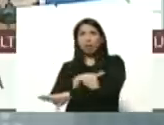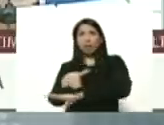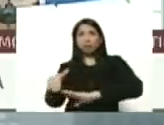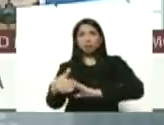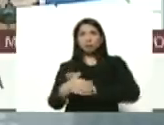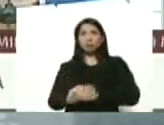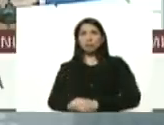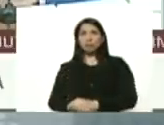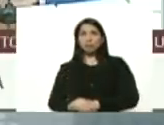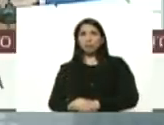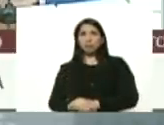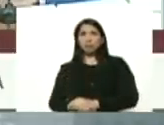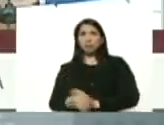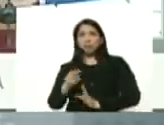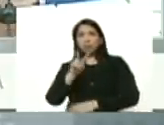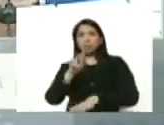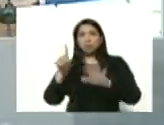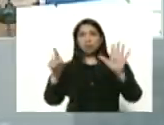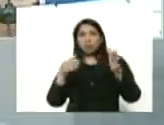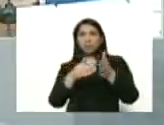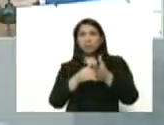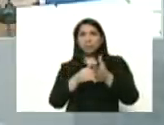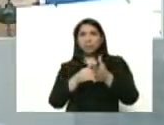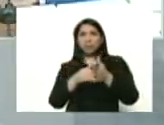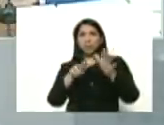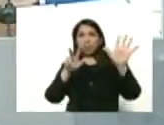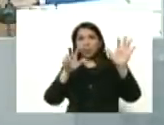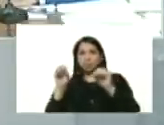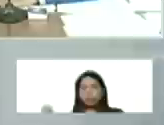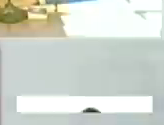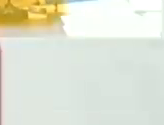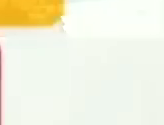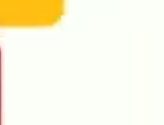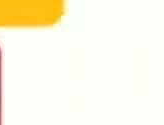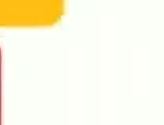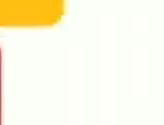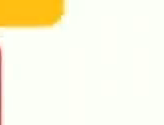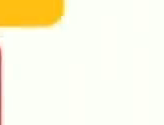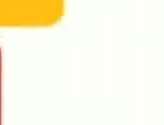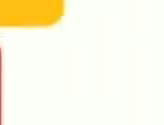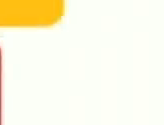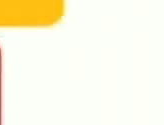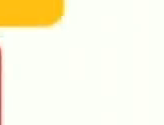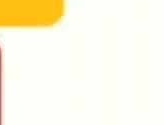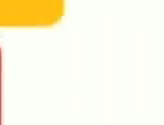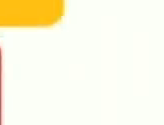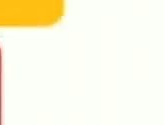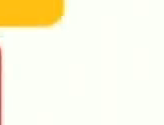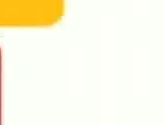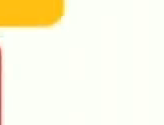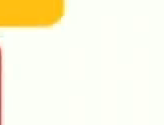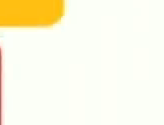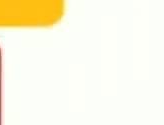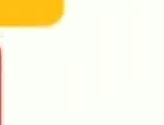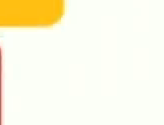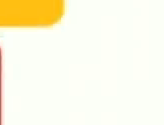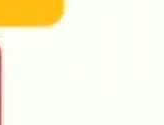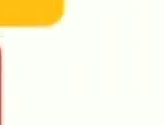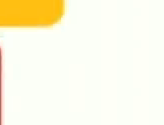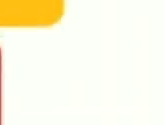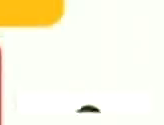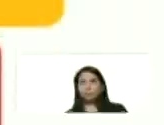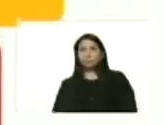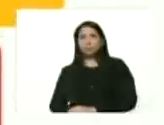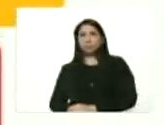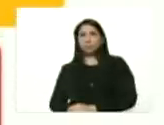26 mil 800 pruebas por millón de habitantes Jorge Rodríguez le gusta mucho esta esta cifra yo quisiera un comentario de